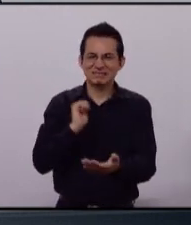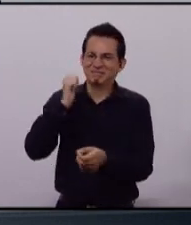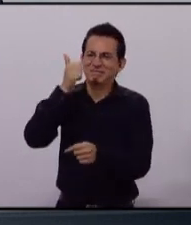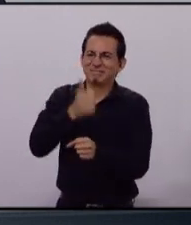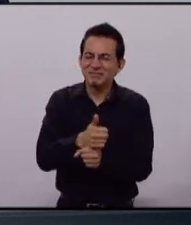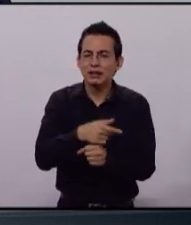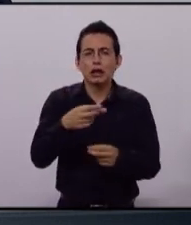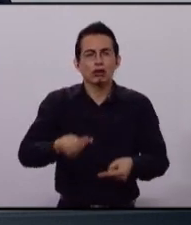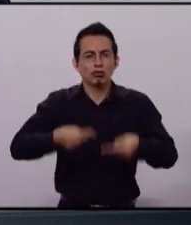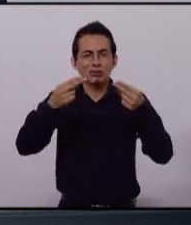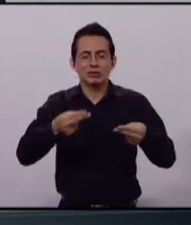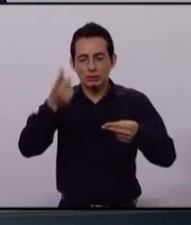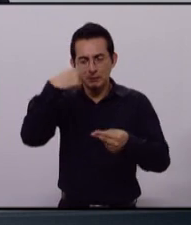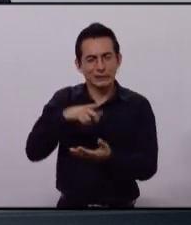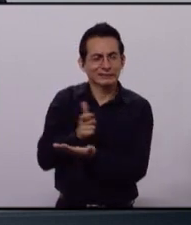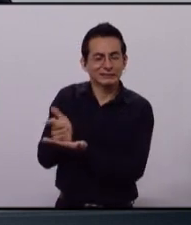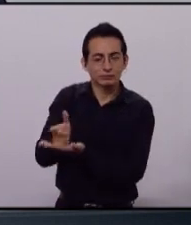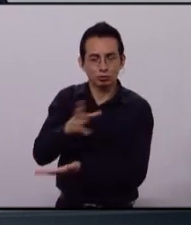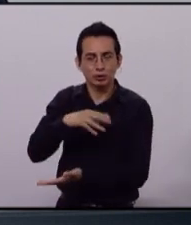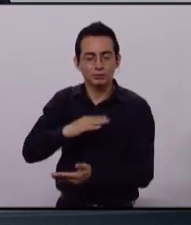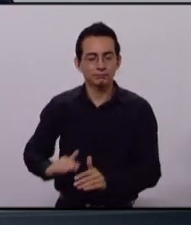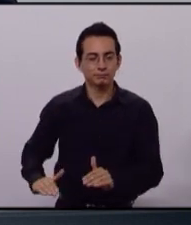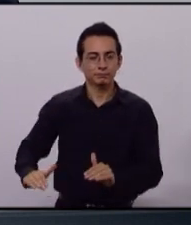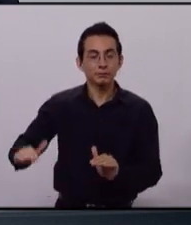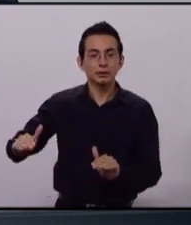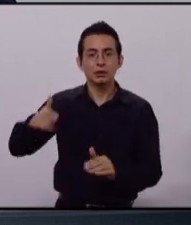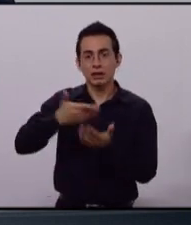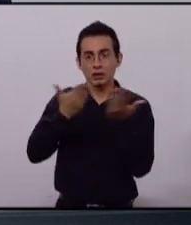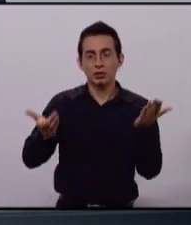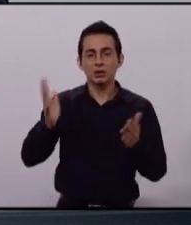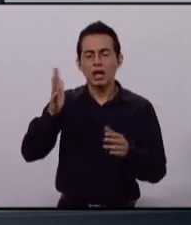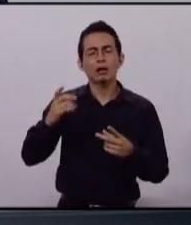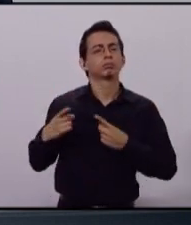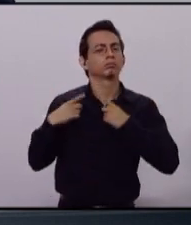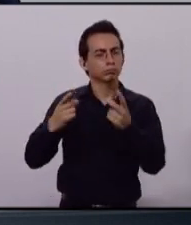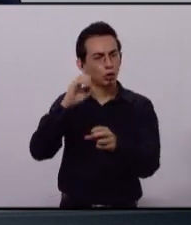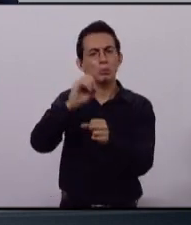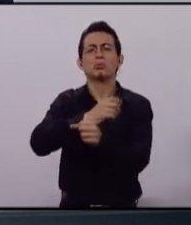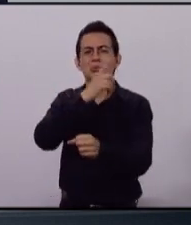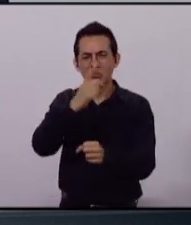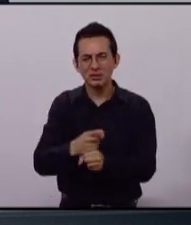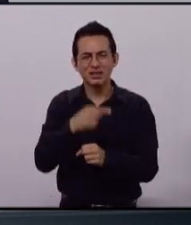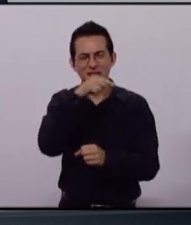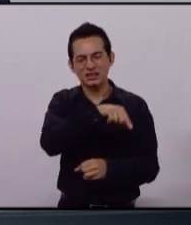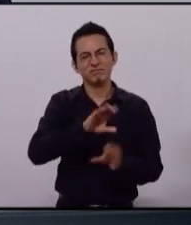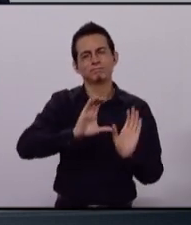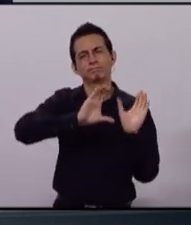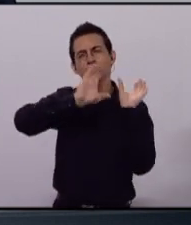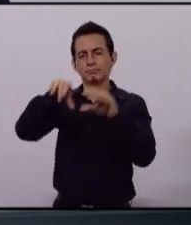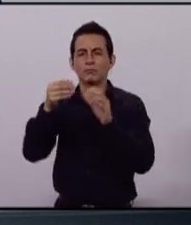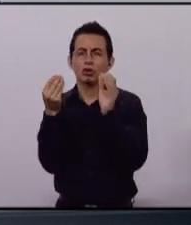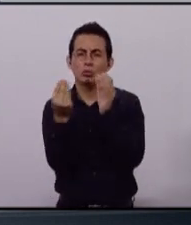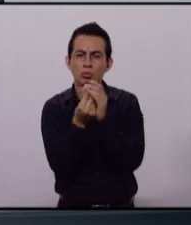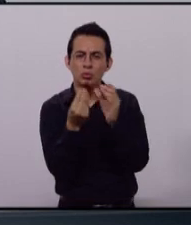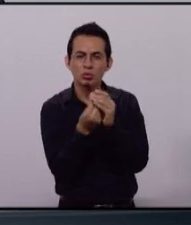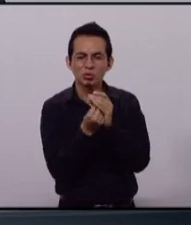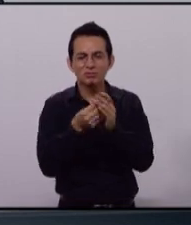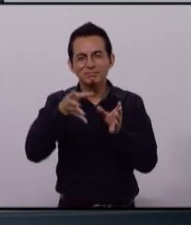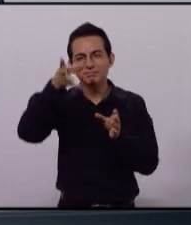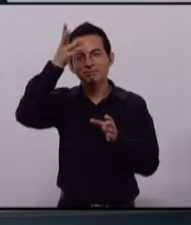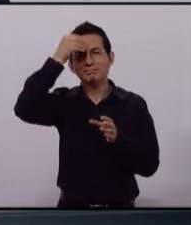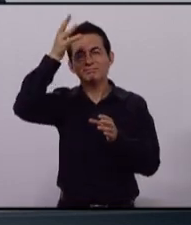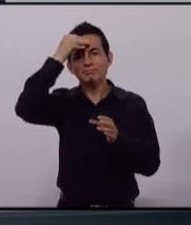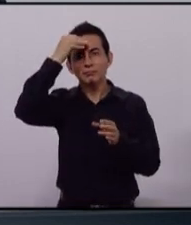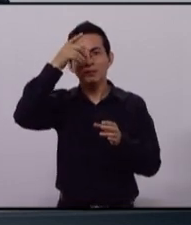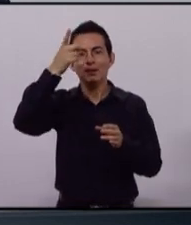sacar adelante a su menor hijo. Hoy ella tuvo la oportunidad también de entrar a un curso de capacitación que la